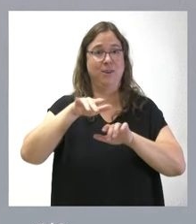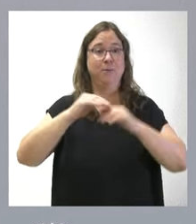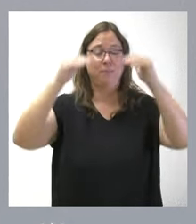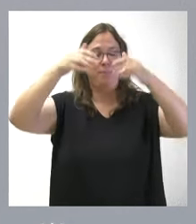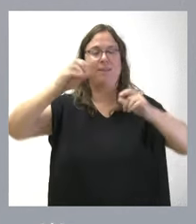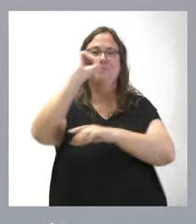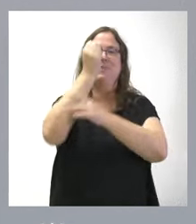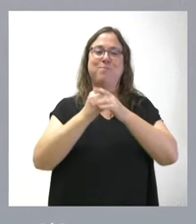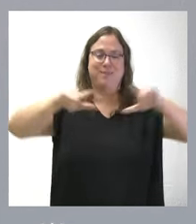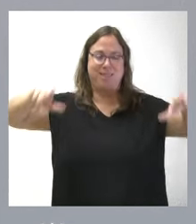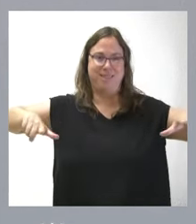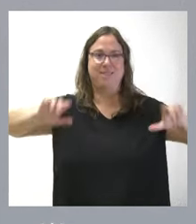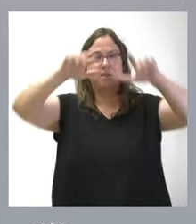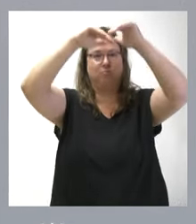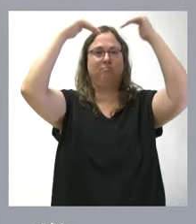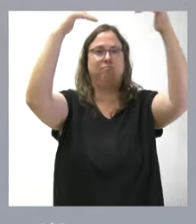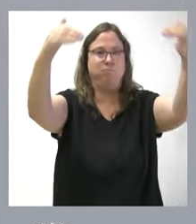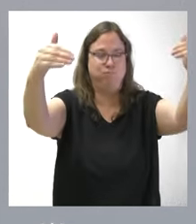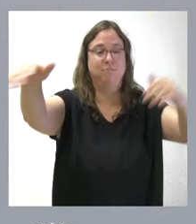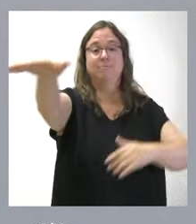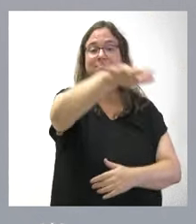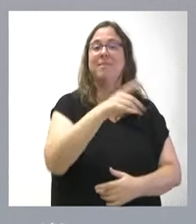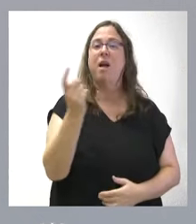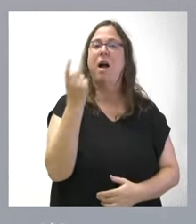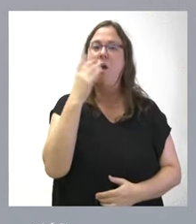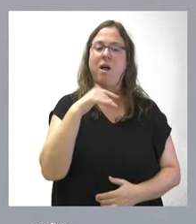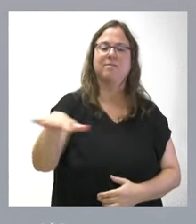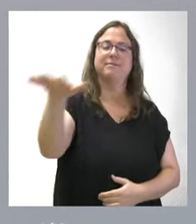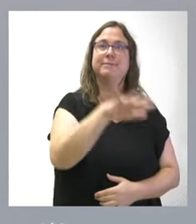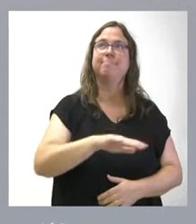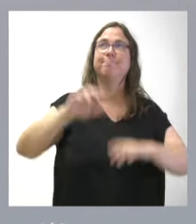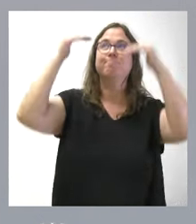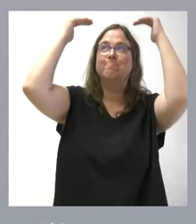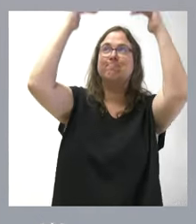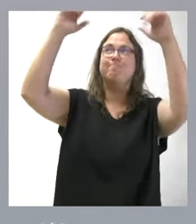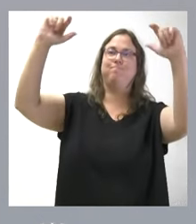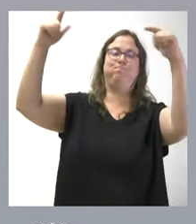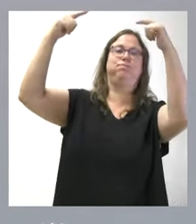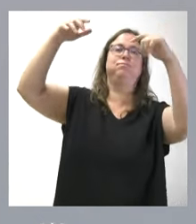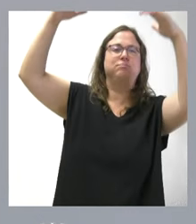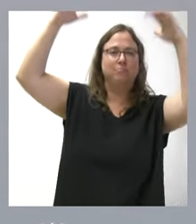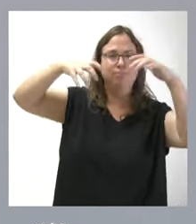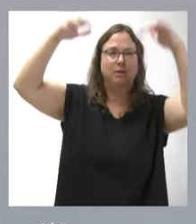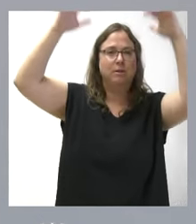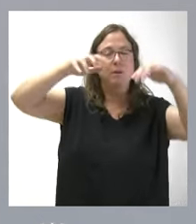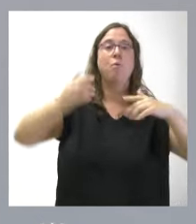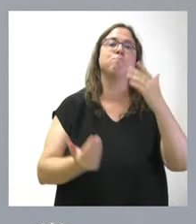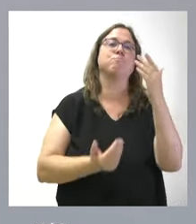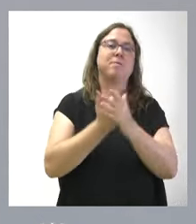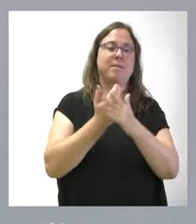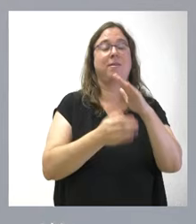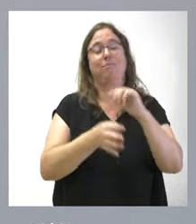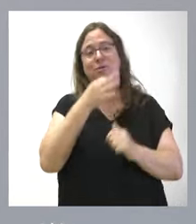deportiva del centro y los estudiantes tendrán un espacio en el que van a estar protegidos de las inclemencias meteorológicas, tanto en los horarios de entrada y salida